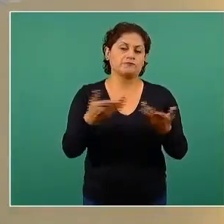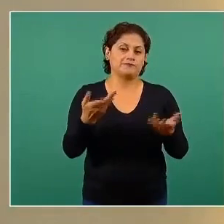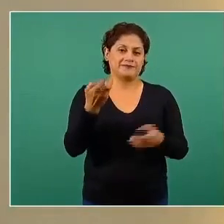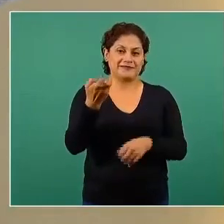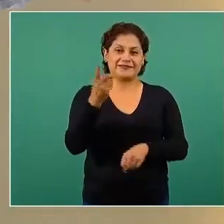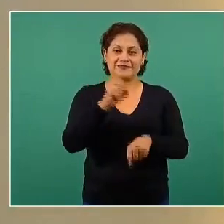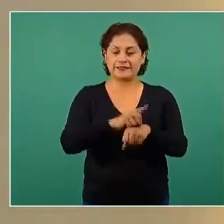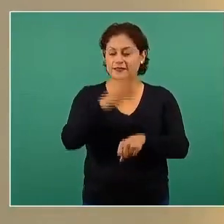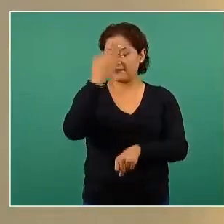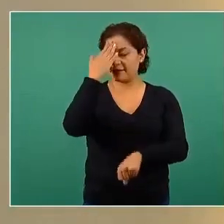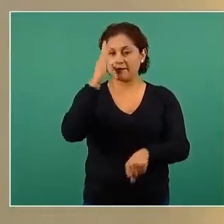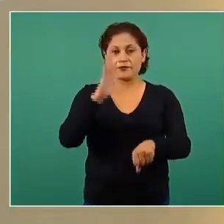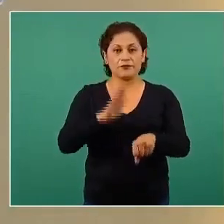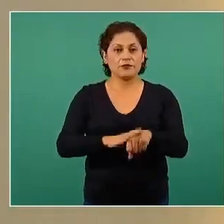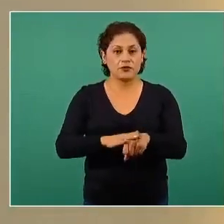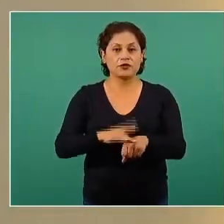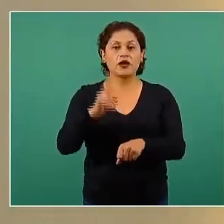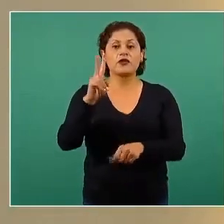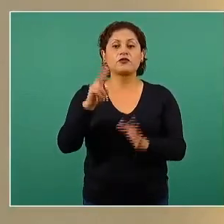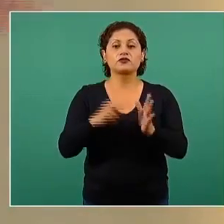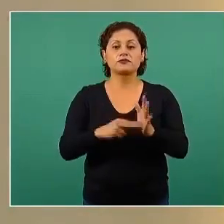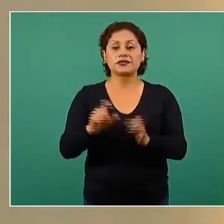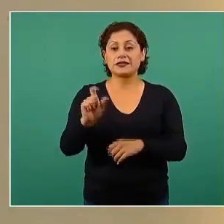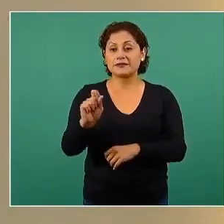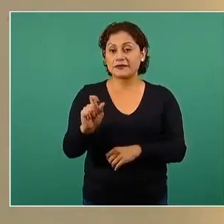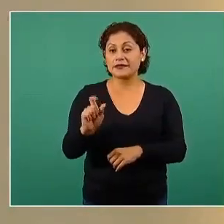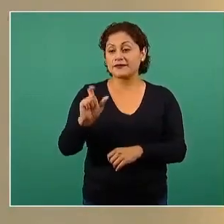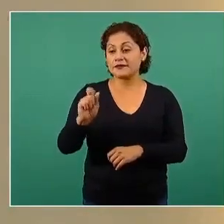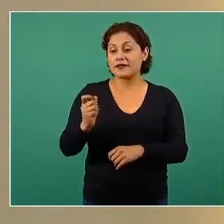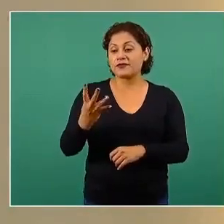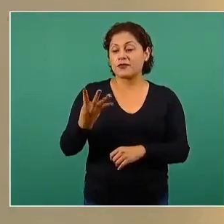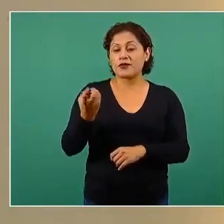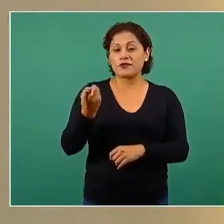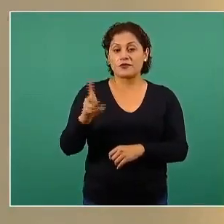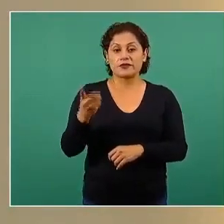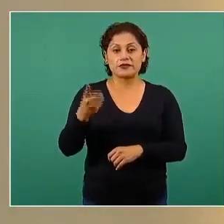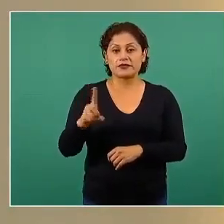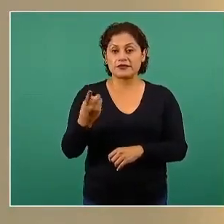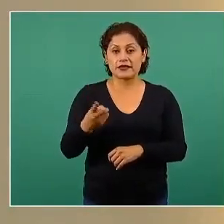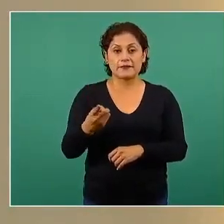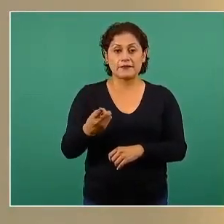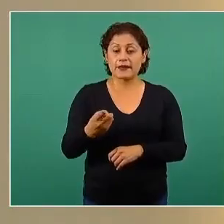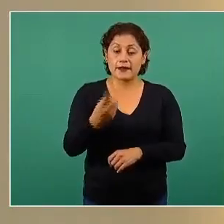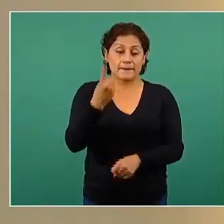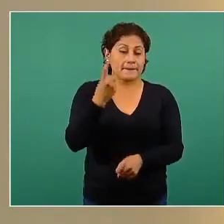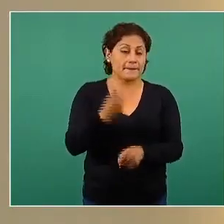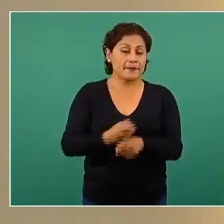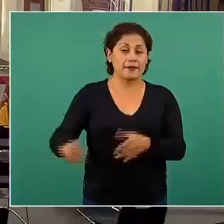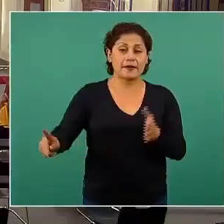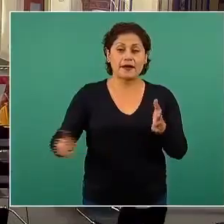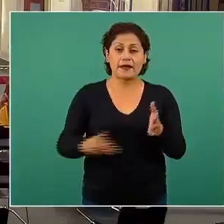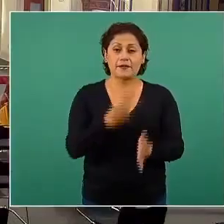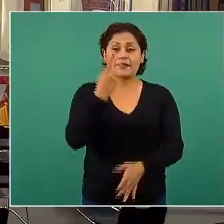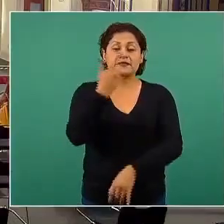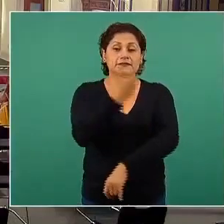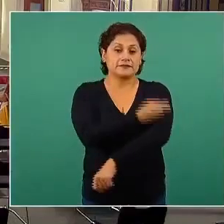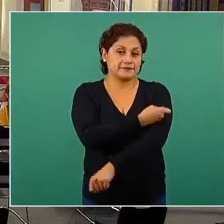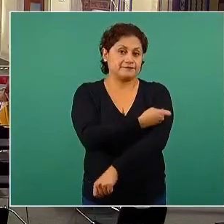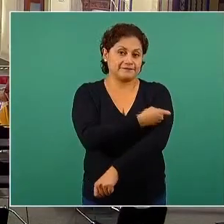24 de diciembre del 2020, en el que se aplicó la primera dosis de vacuna en nuestro país.